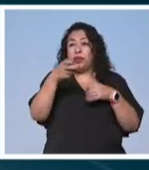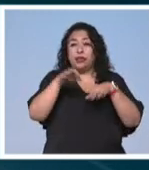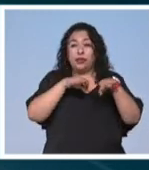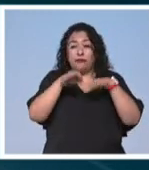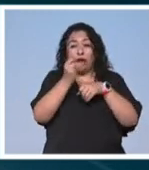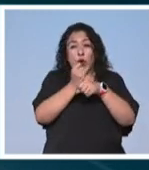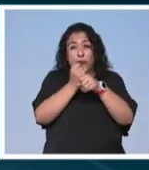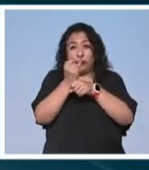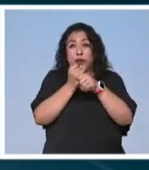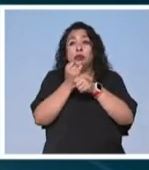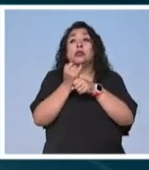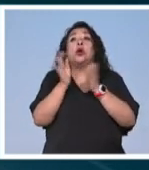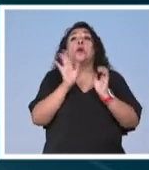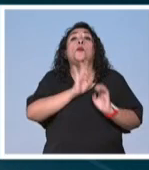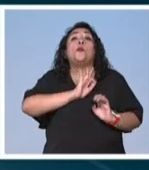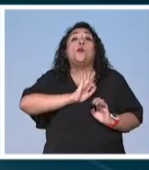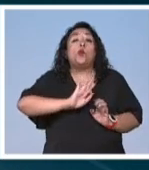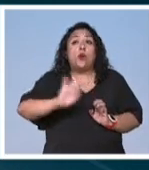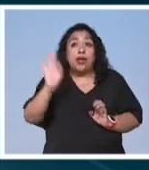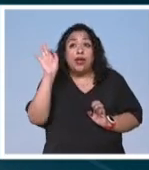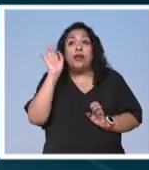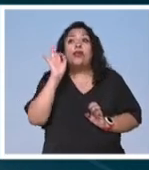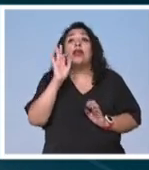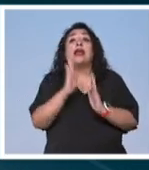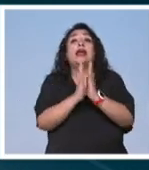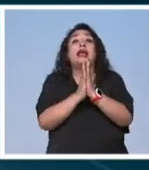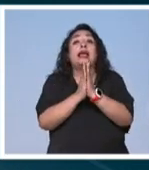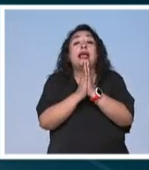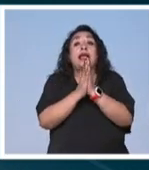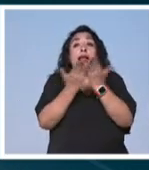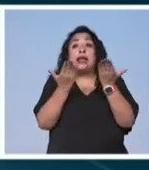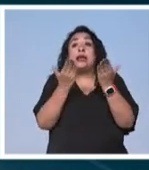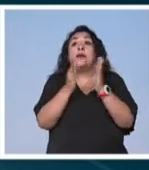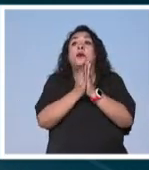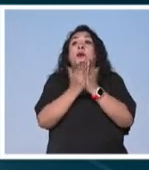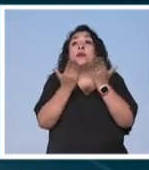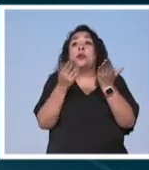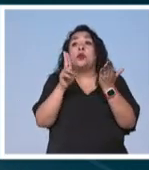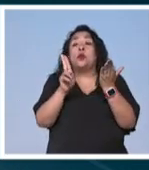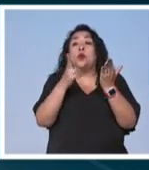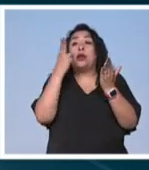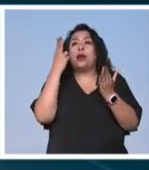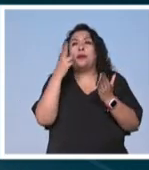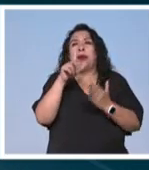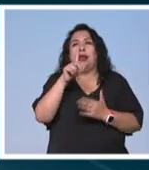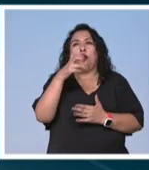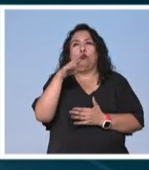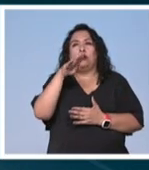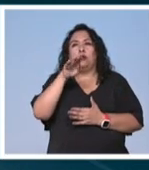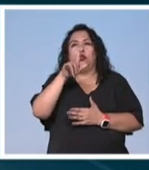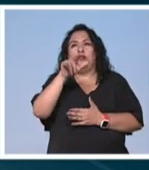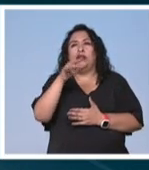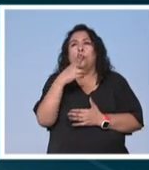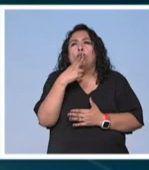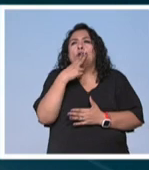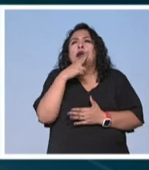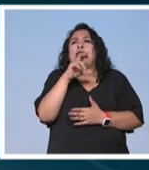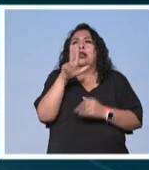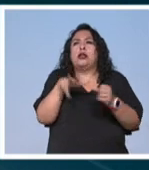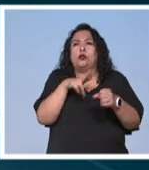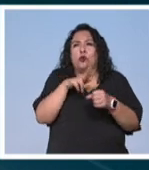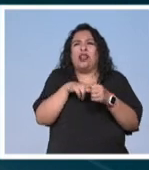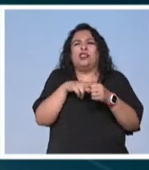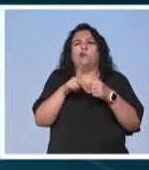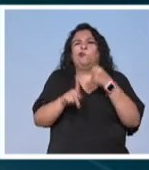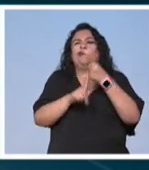trabajo de investigación pueden consultarlo en el libro que publica Libro Sunam Lagunas de Montebello Joyas de la Naturaleza